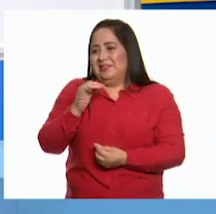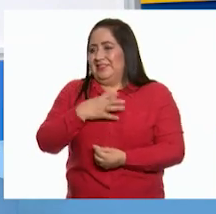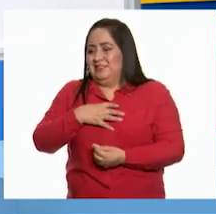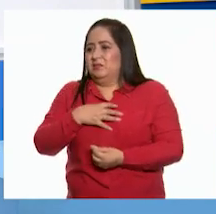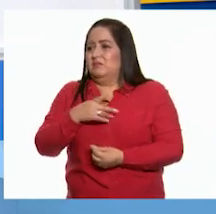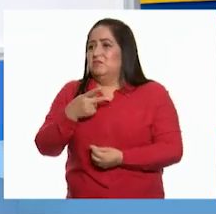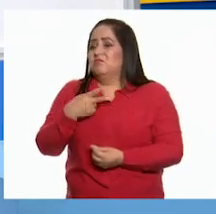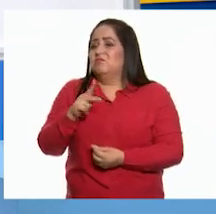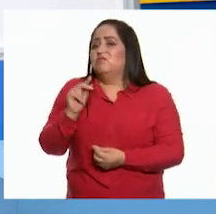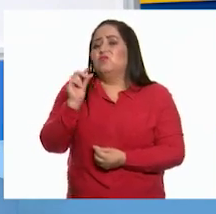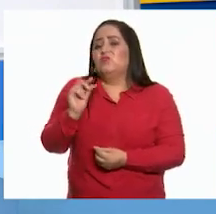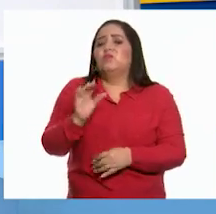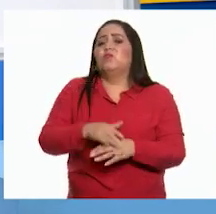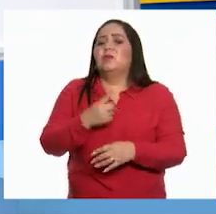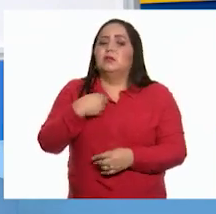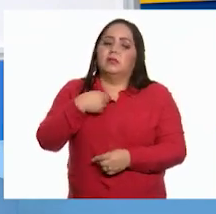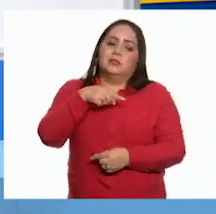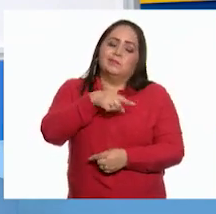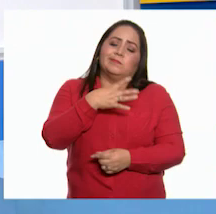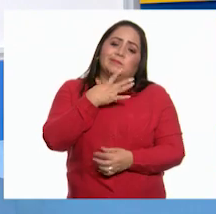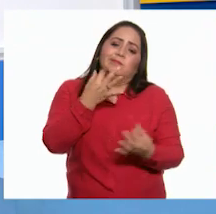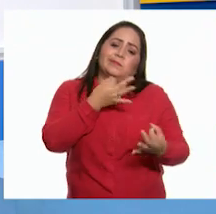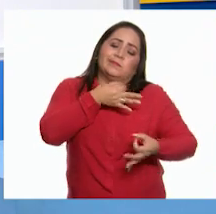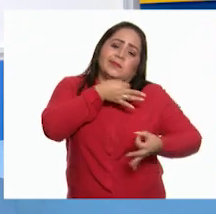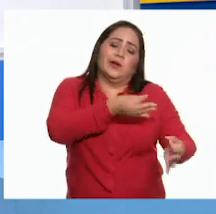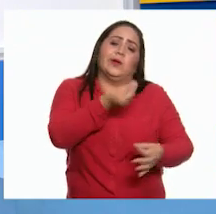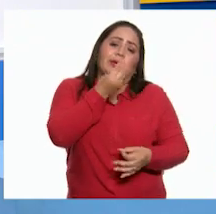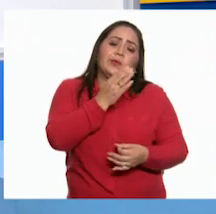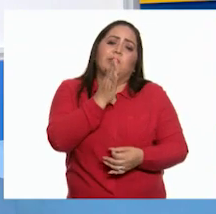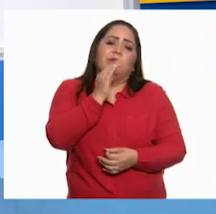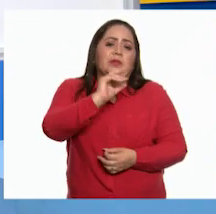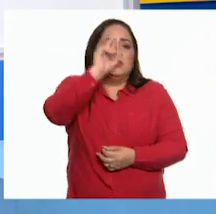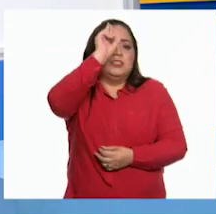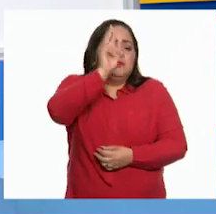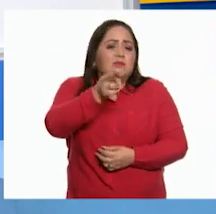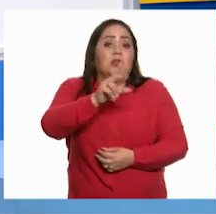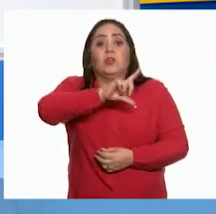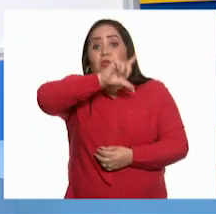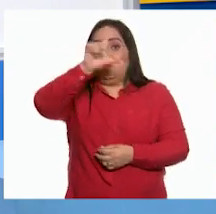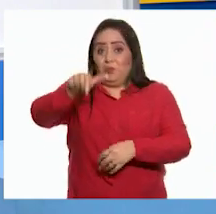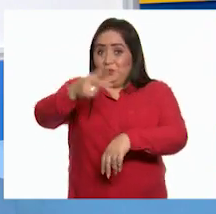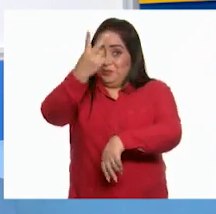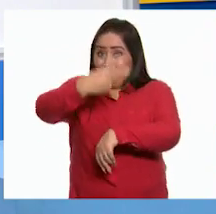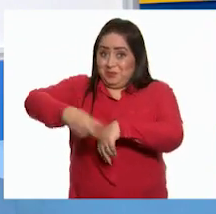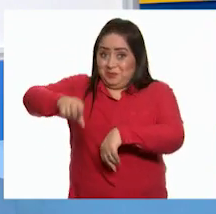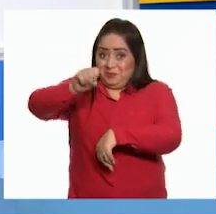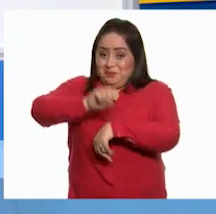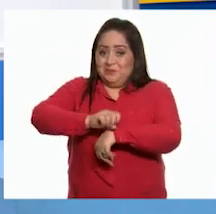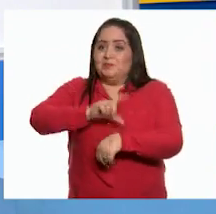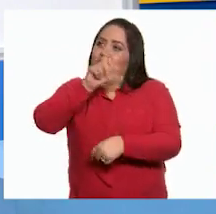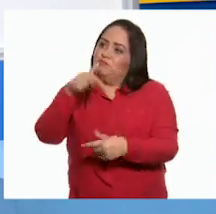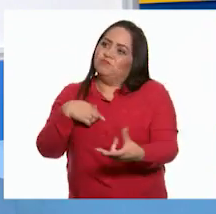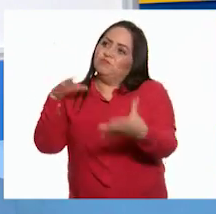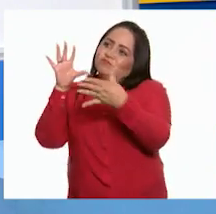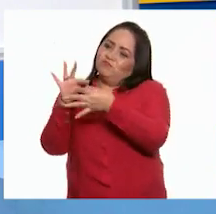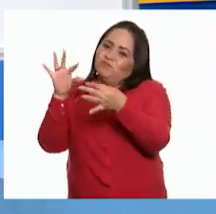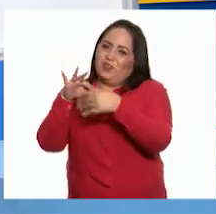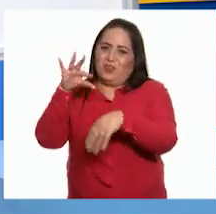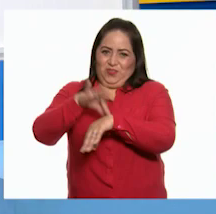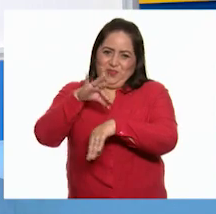disfrutaba poco, porque solo pensaba en esas golosinas que no podía comer. Después de dos semanas, le conté al doctor lo